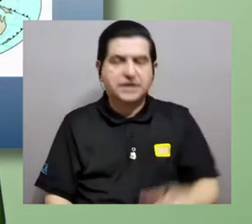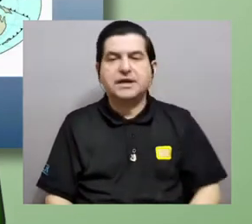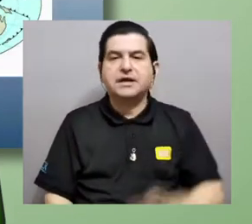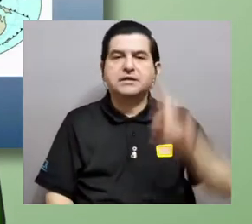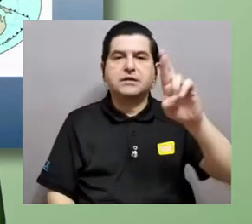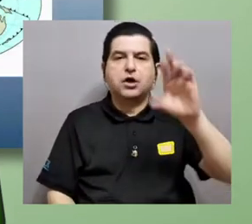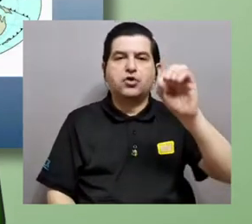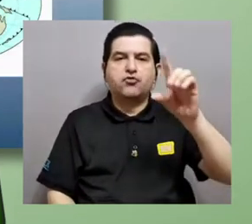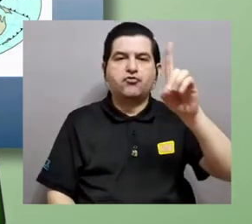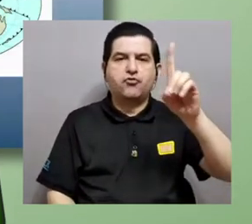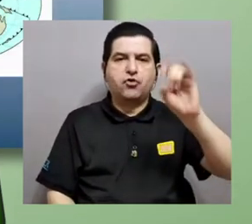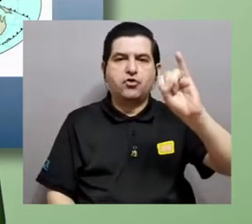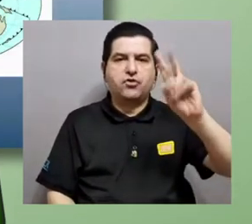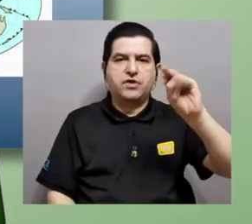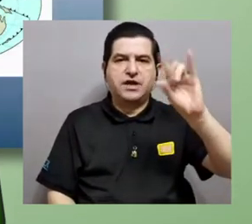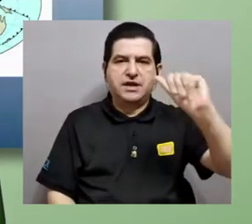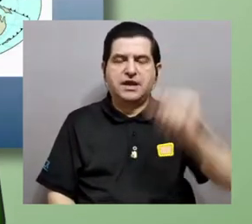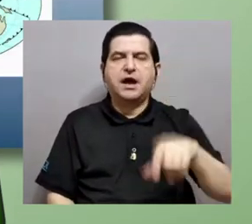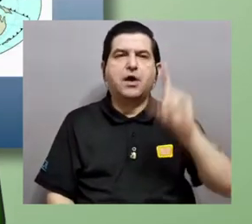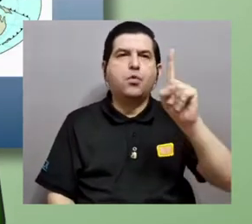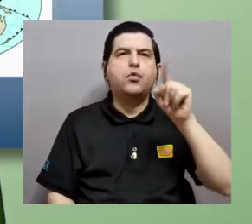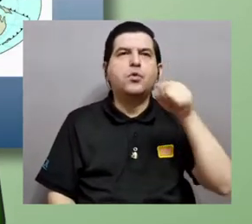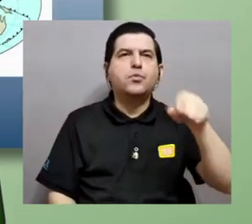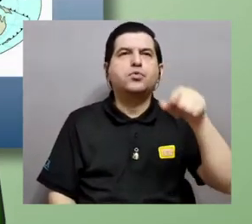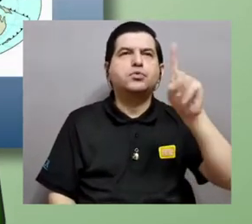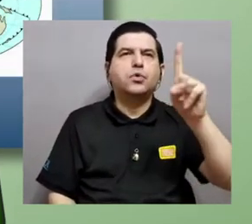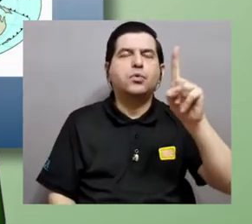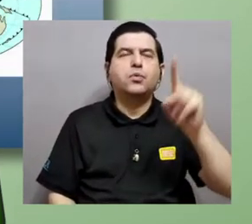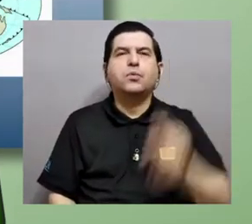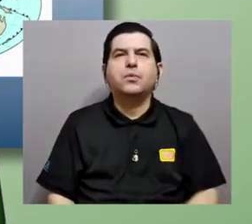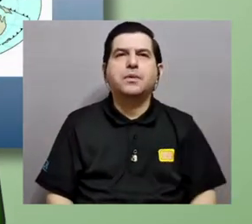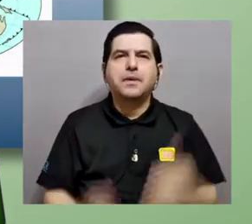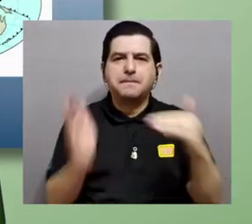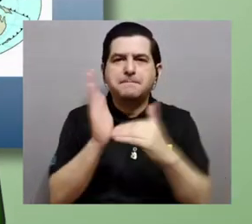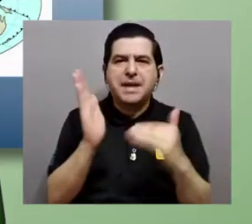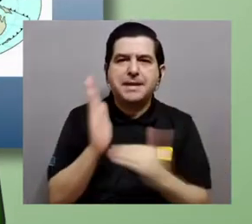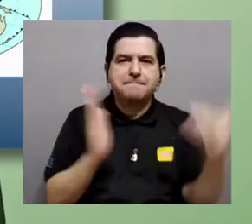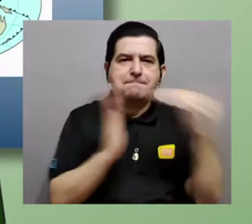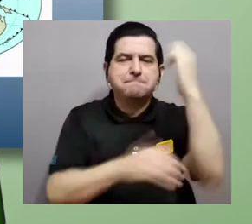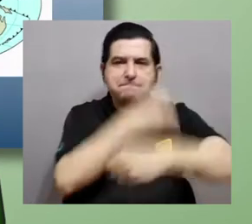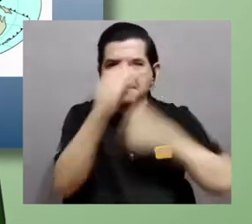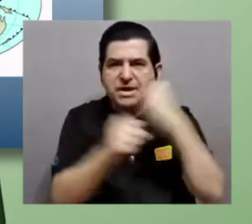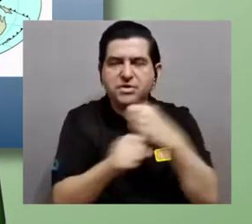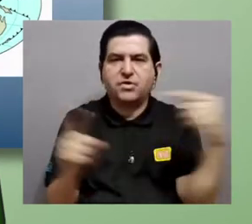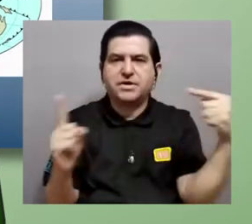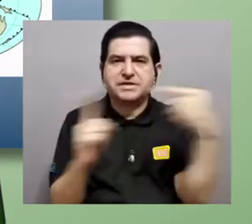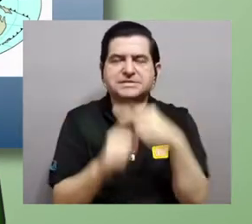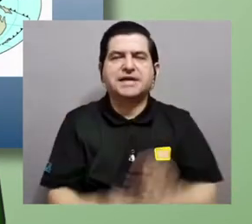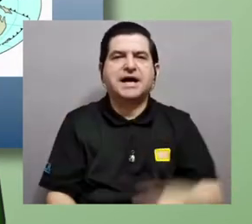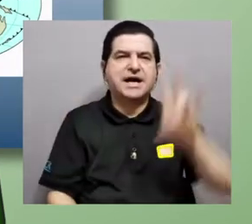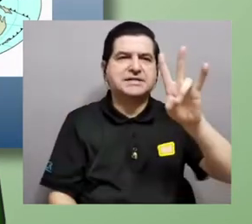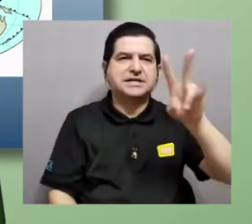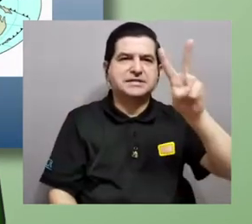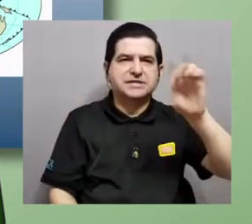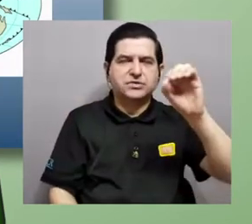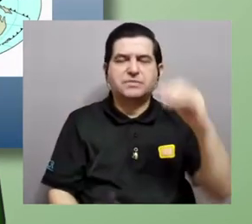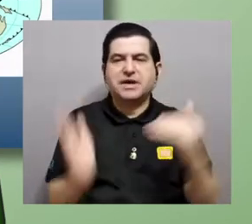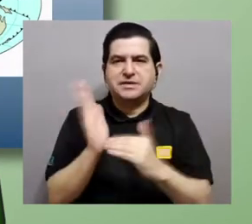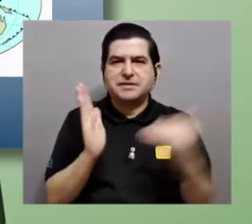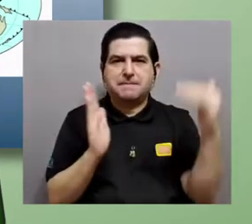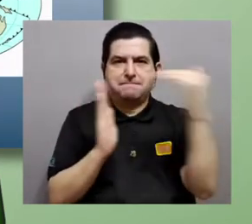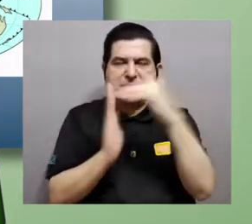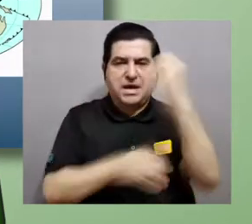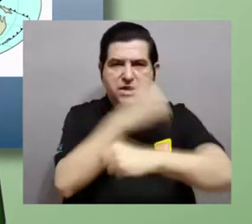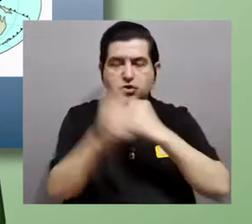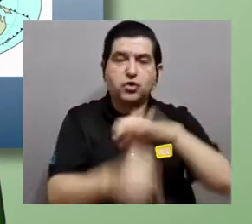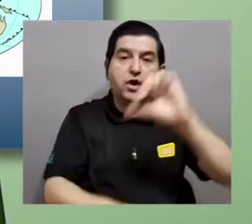y que se ubica más o menos entre 1.1 mil millones de años hasta 720 millones de